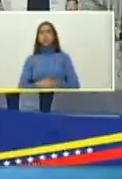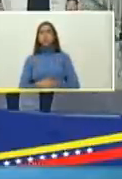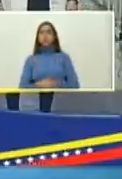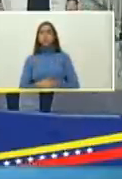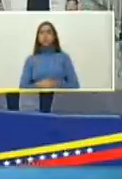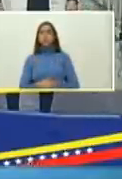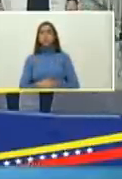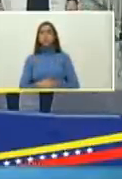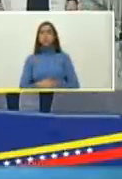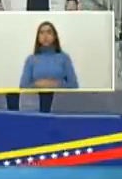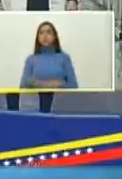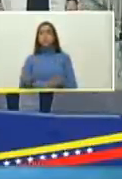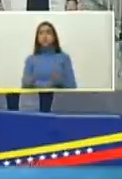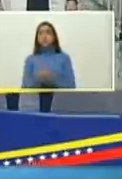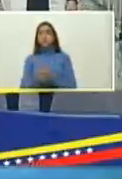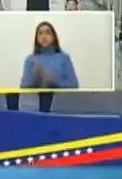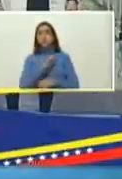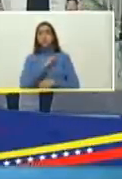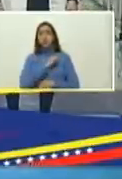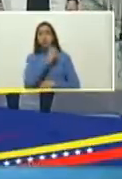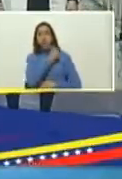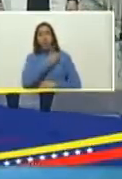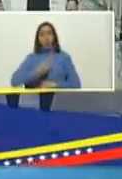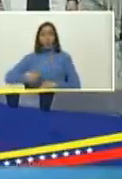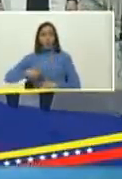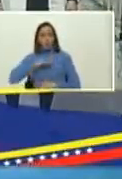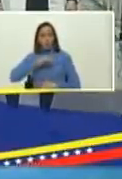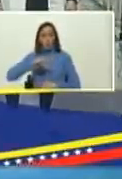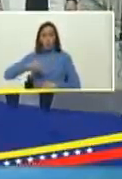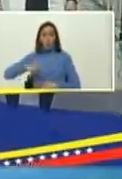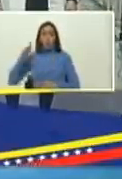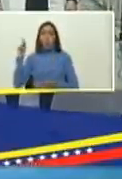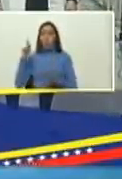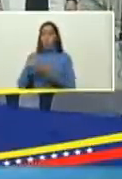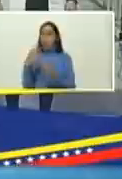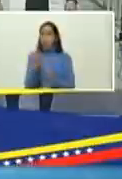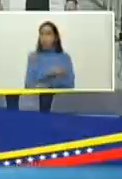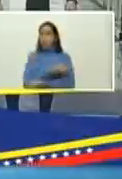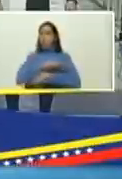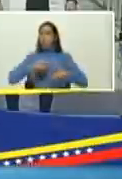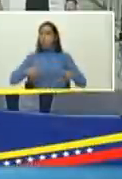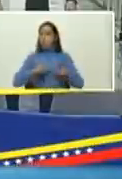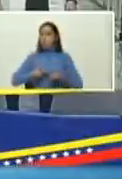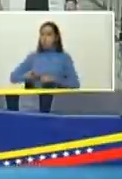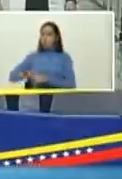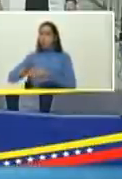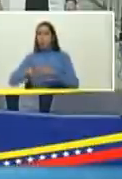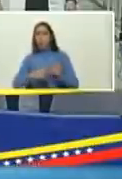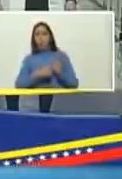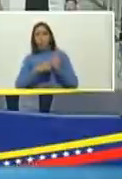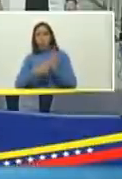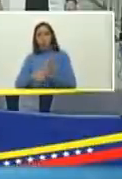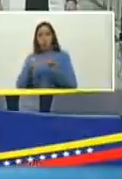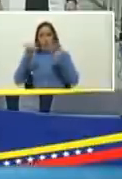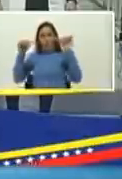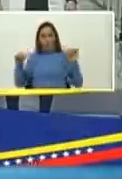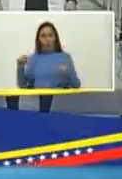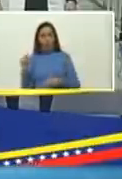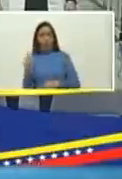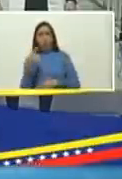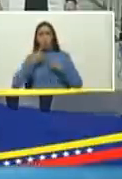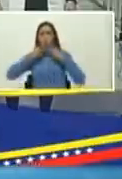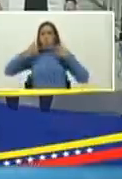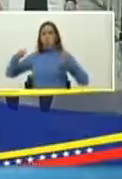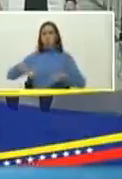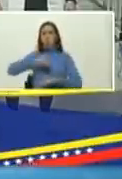camarada presidente nos encontramos en esta maravilla que sigue siendo la construcción de un sistema único público